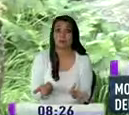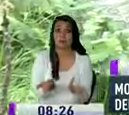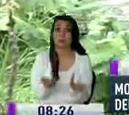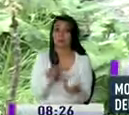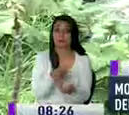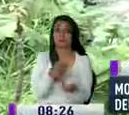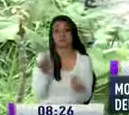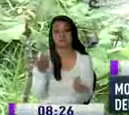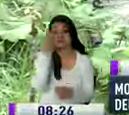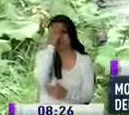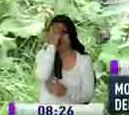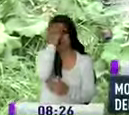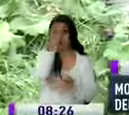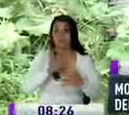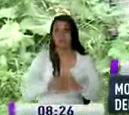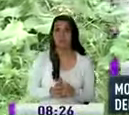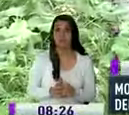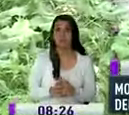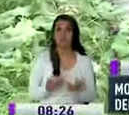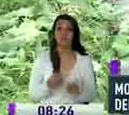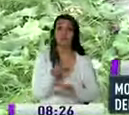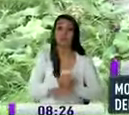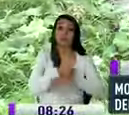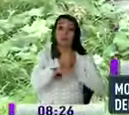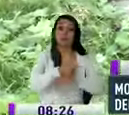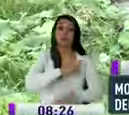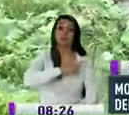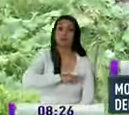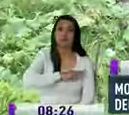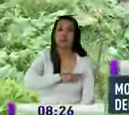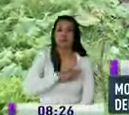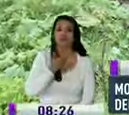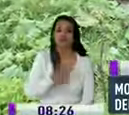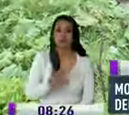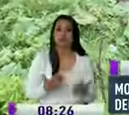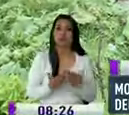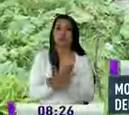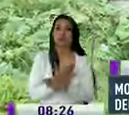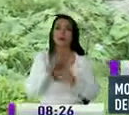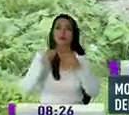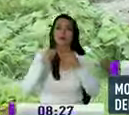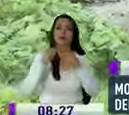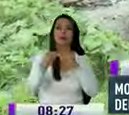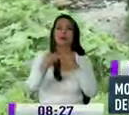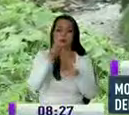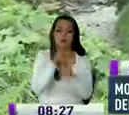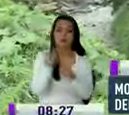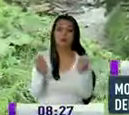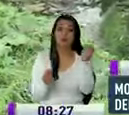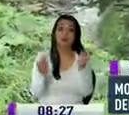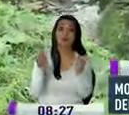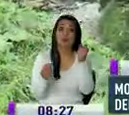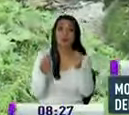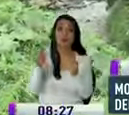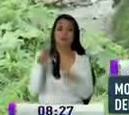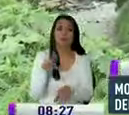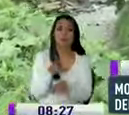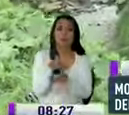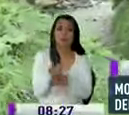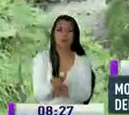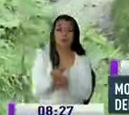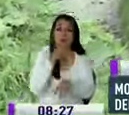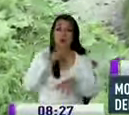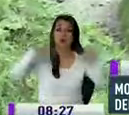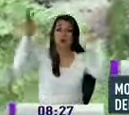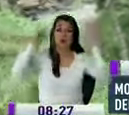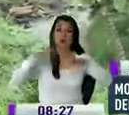en este lugar recordemos que inclusive las autoridades municipales colocaron un nuevo puente porque un vehículo lastimosamente por las